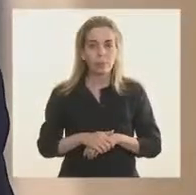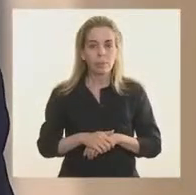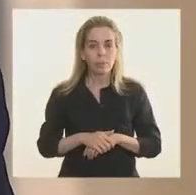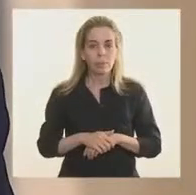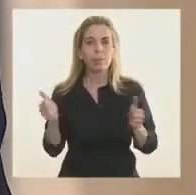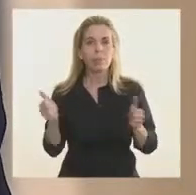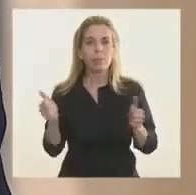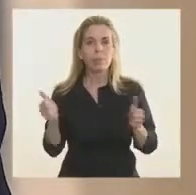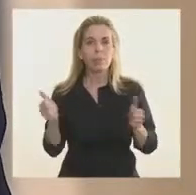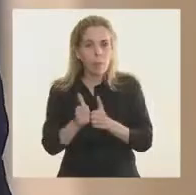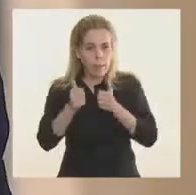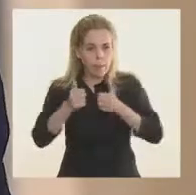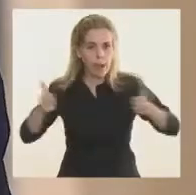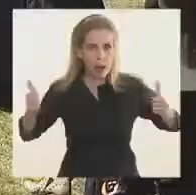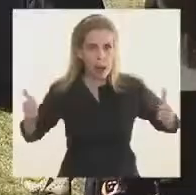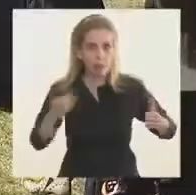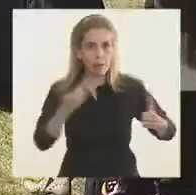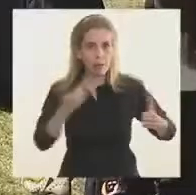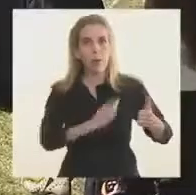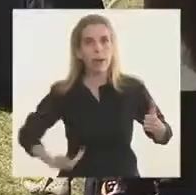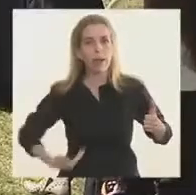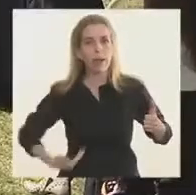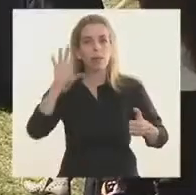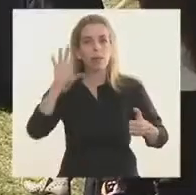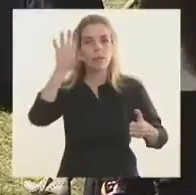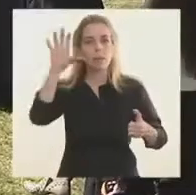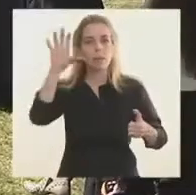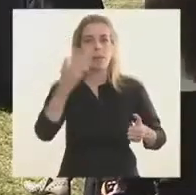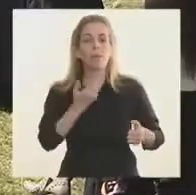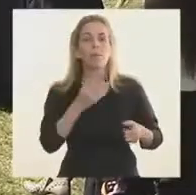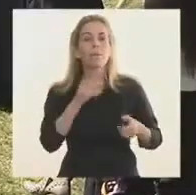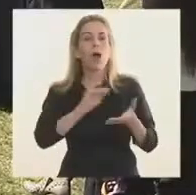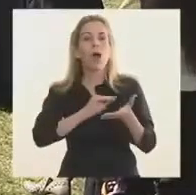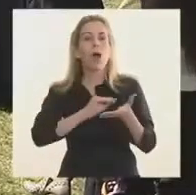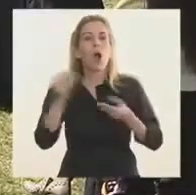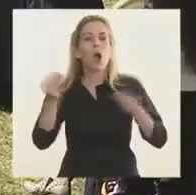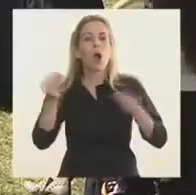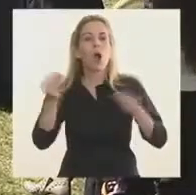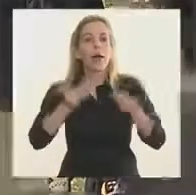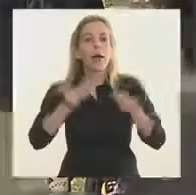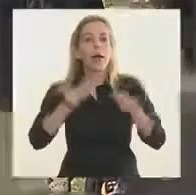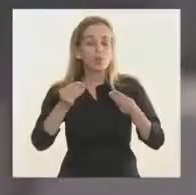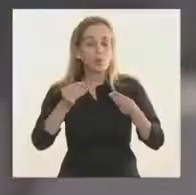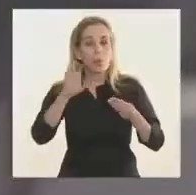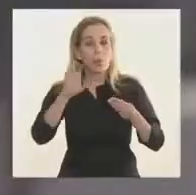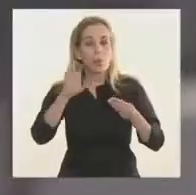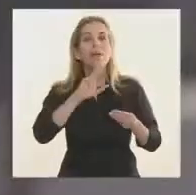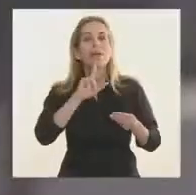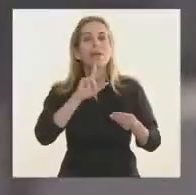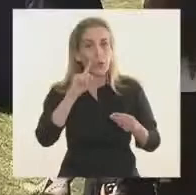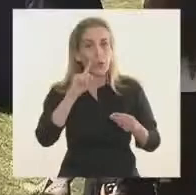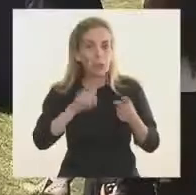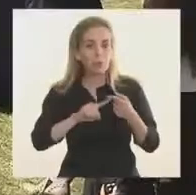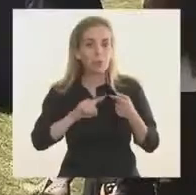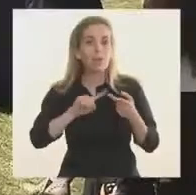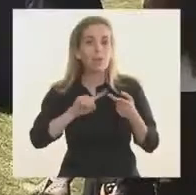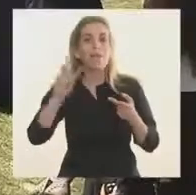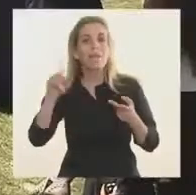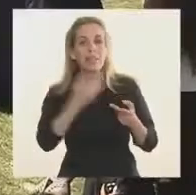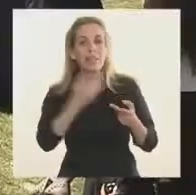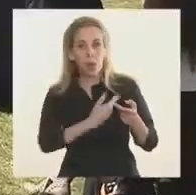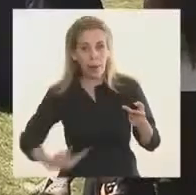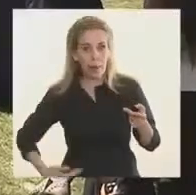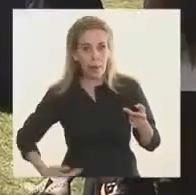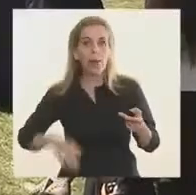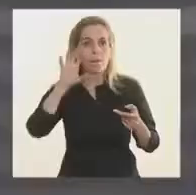acompañan en el estrado el Gobernador de la Provincia, Contador Público Nacional Omar Perotti, la Vicegobernadora de la Provincia,